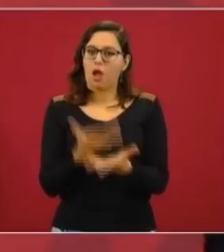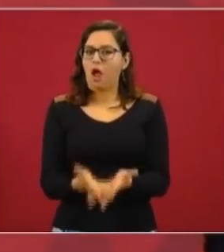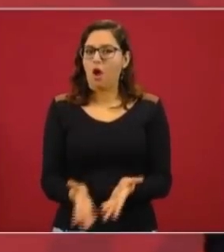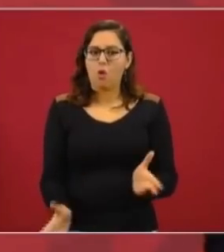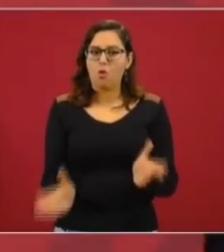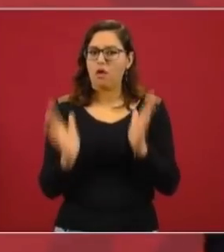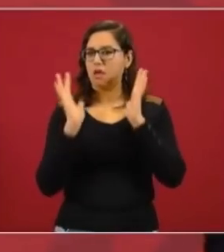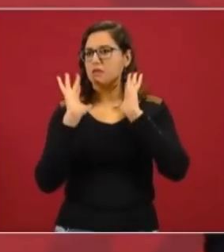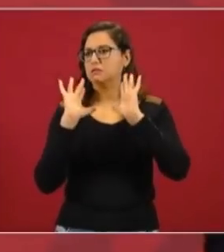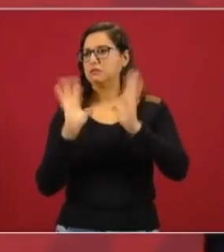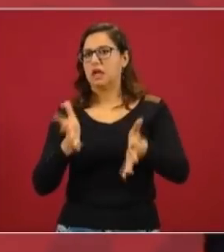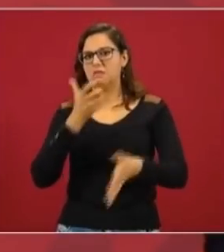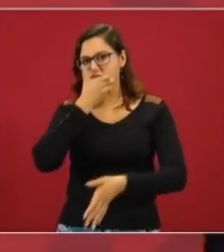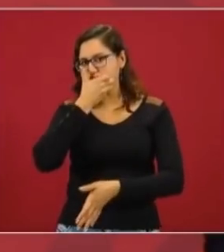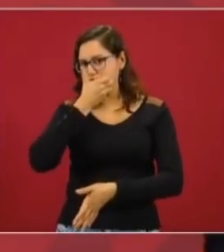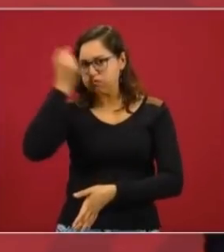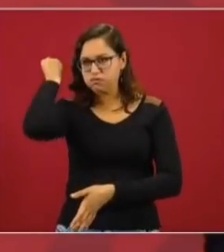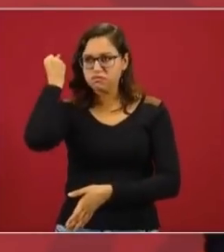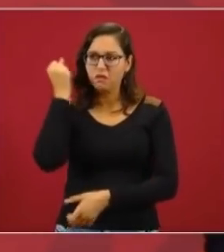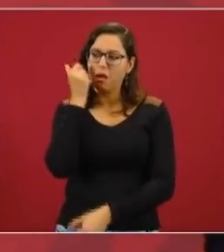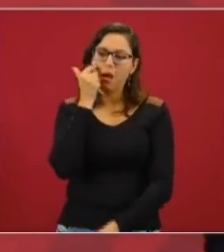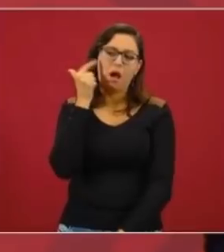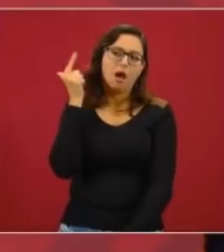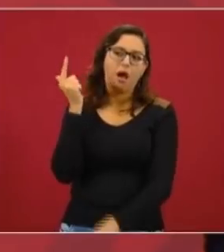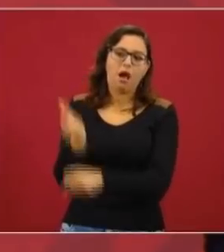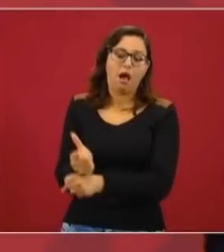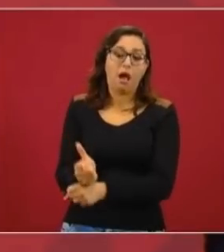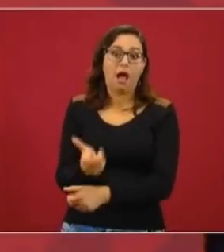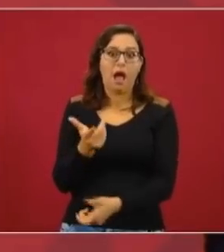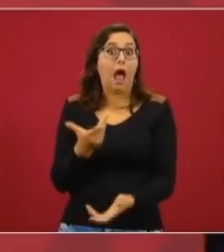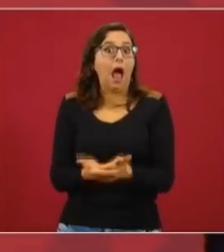deslindando los del PRI